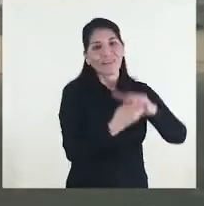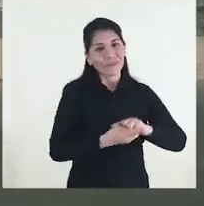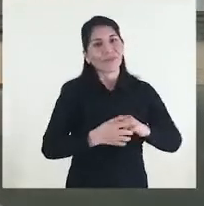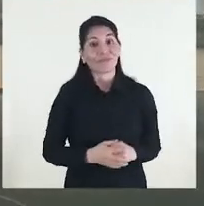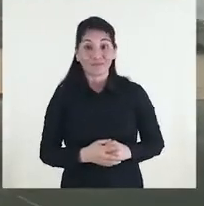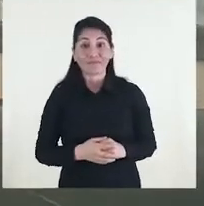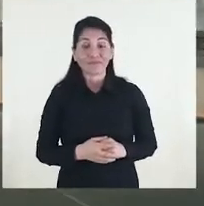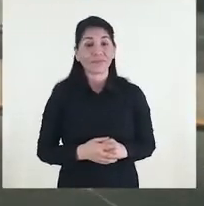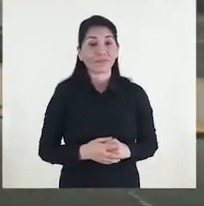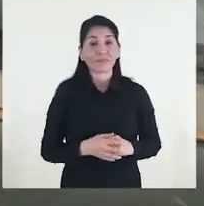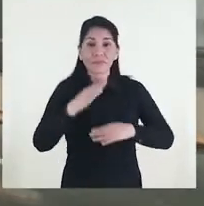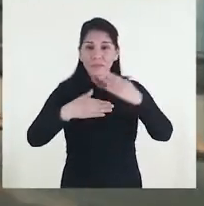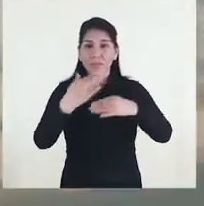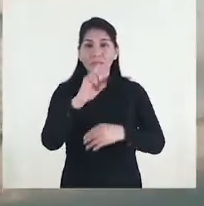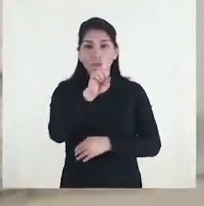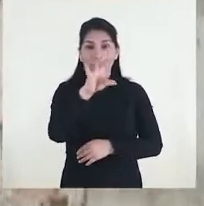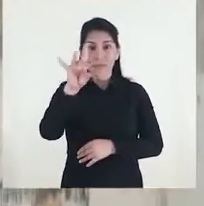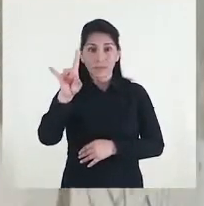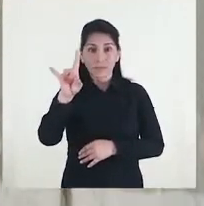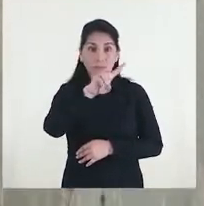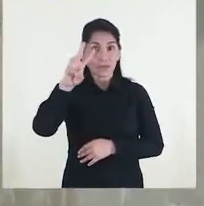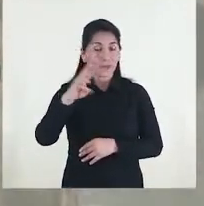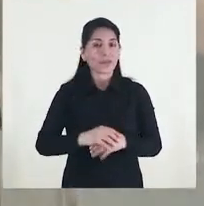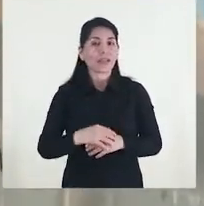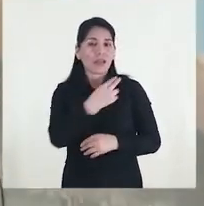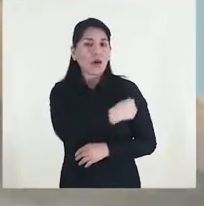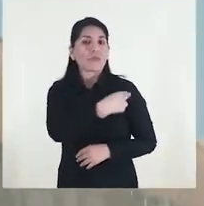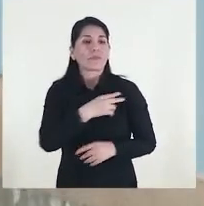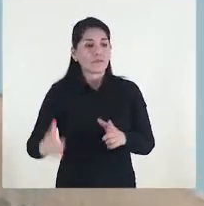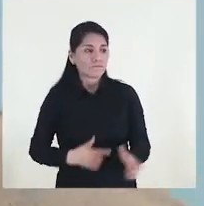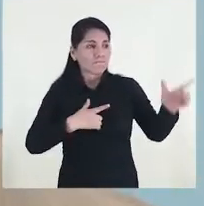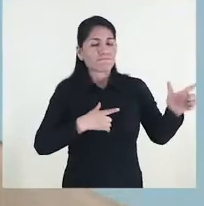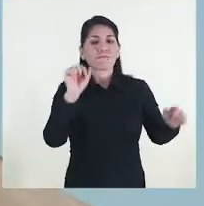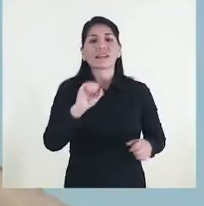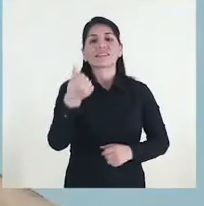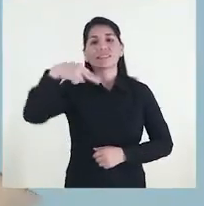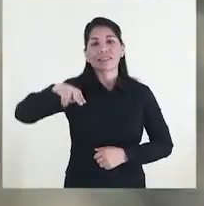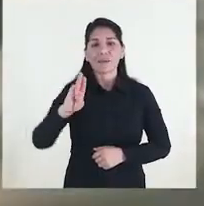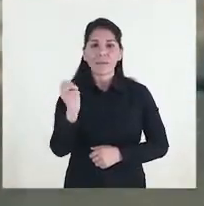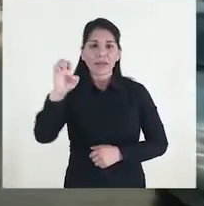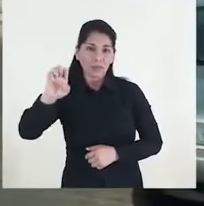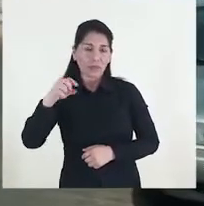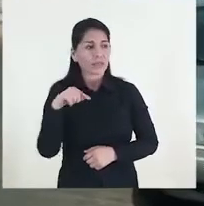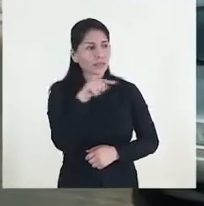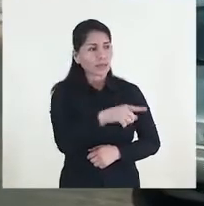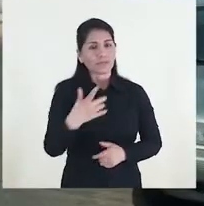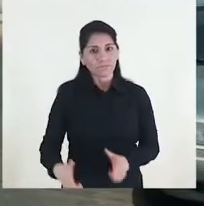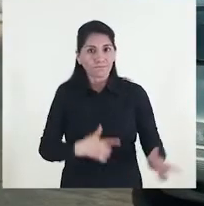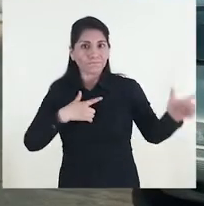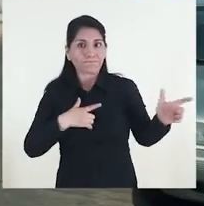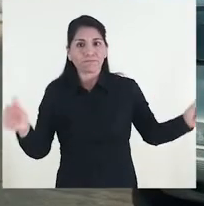los fines para los que fue establecido. En 1826 se inicia como hospital militar de San Bartolomé, dependiendo